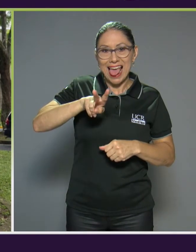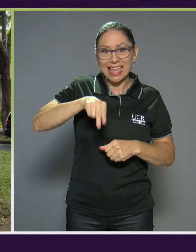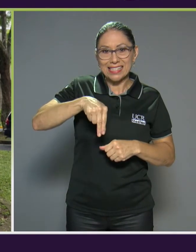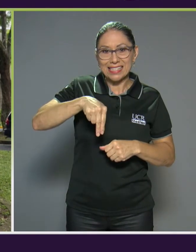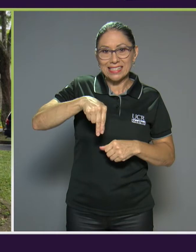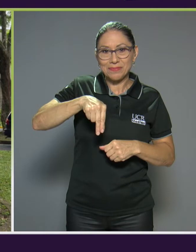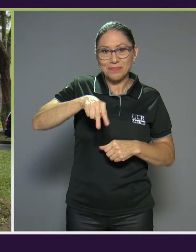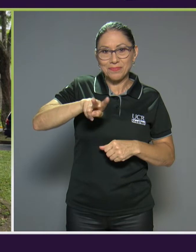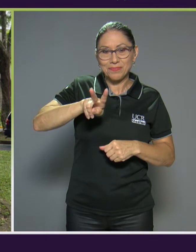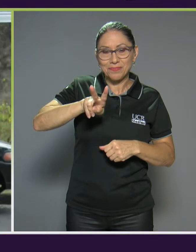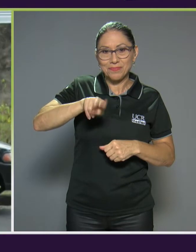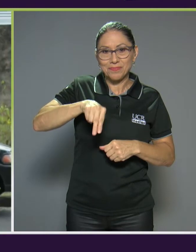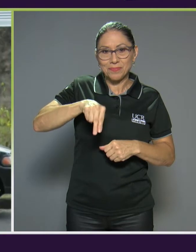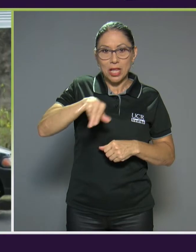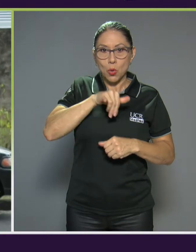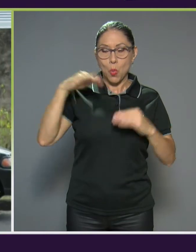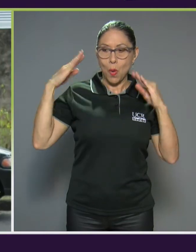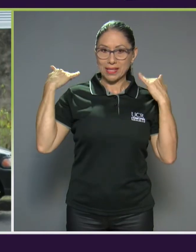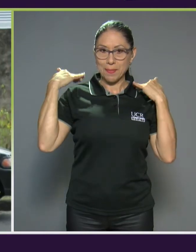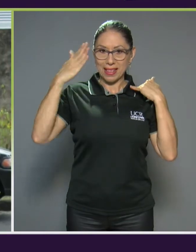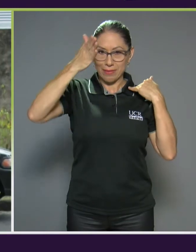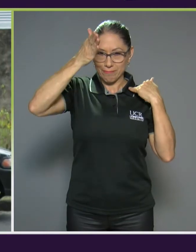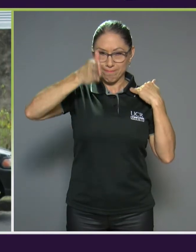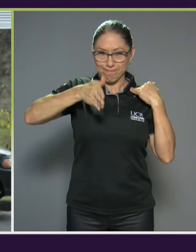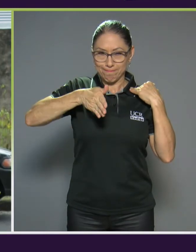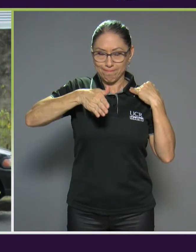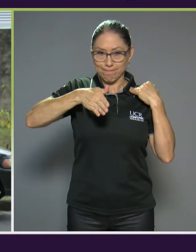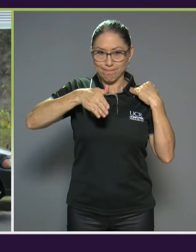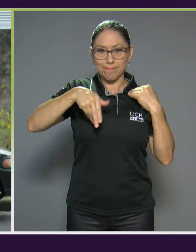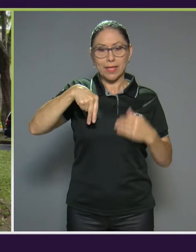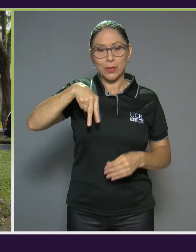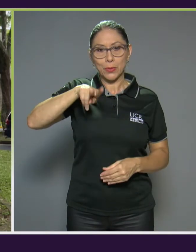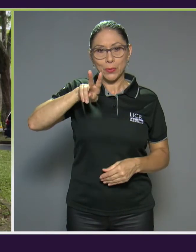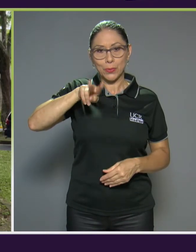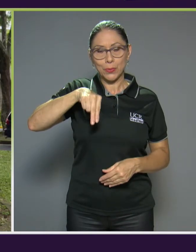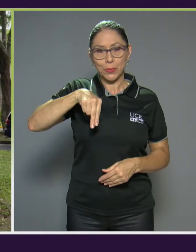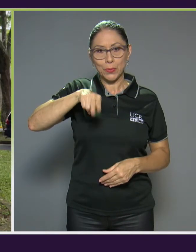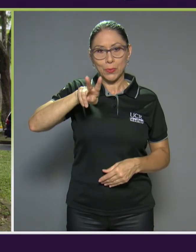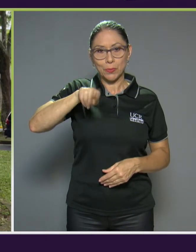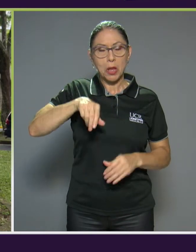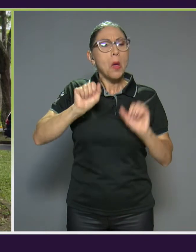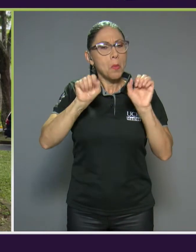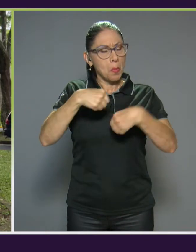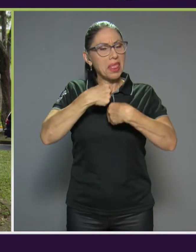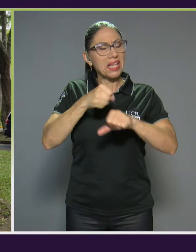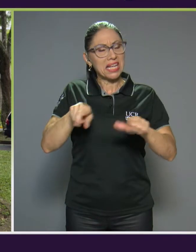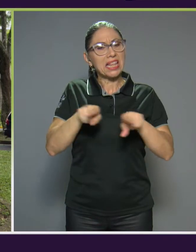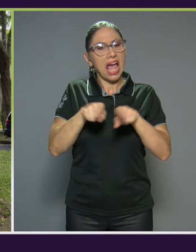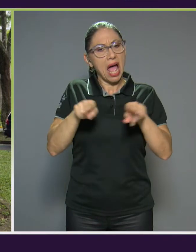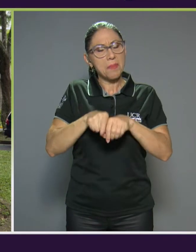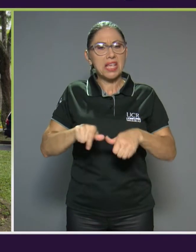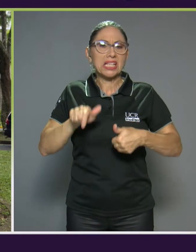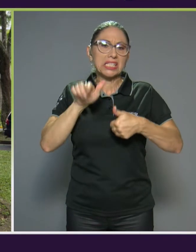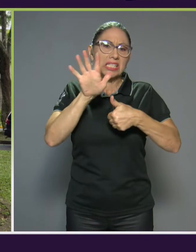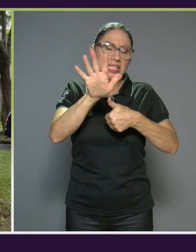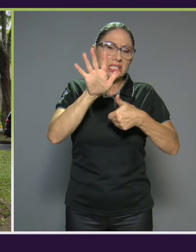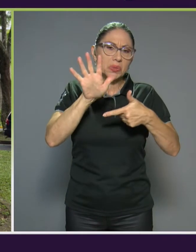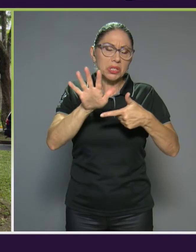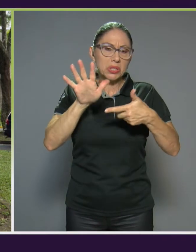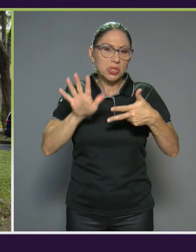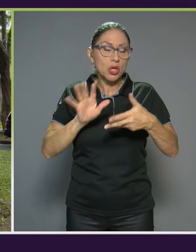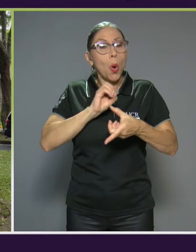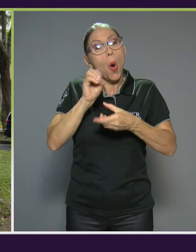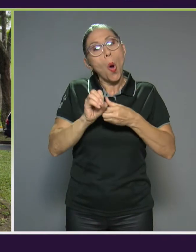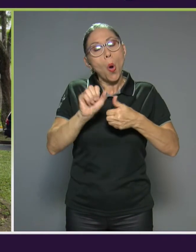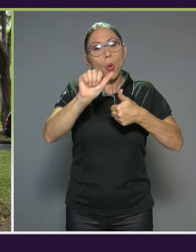bajamos. Una, dos. Igual, aquí pueden ser unas 5 a 10 repeticiones, unas 3 series.